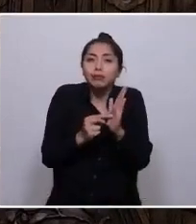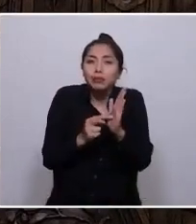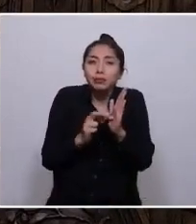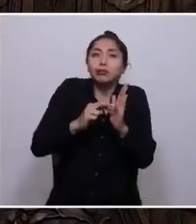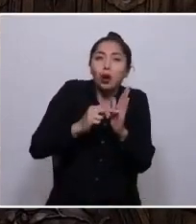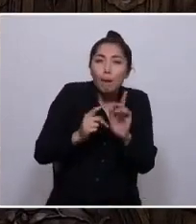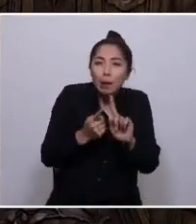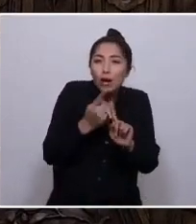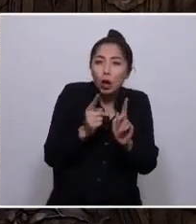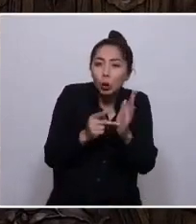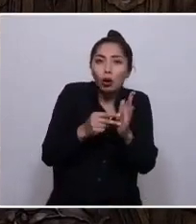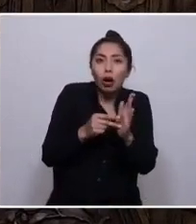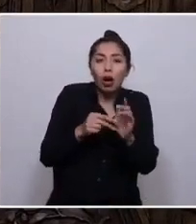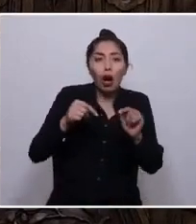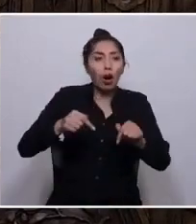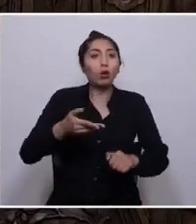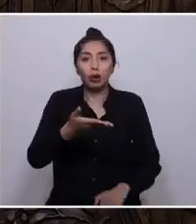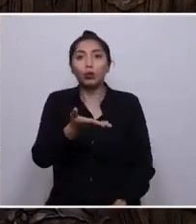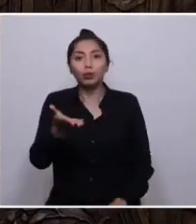Esto que ustedes,